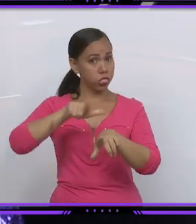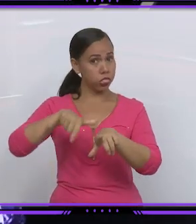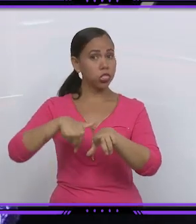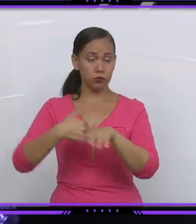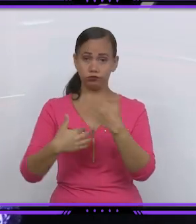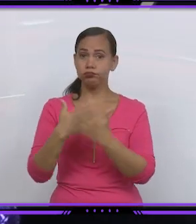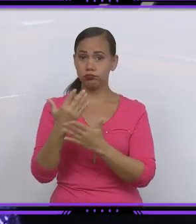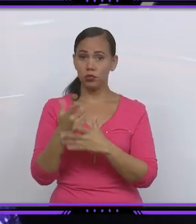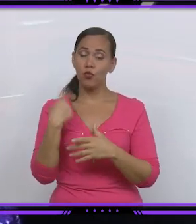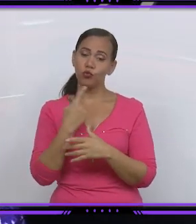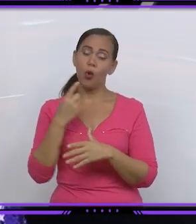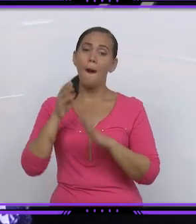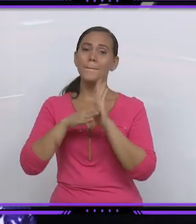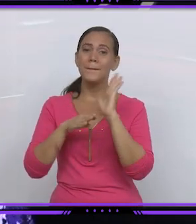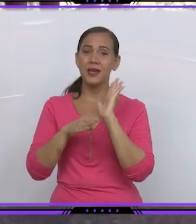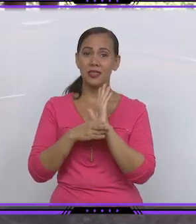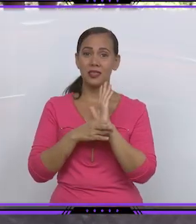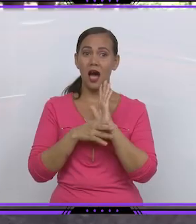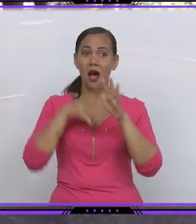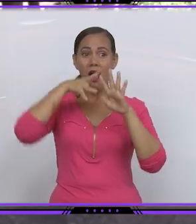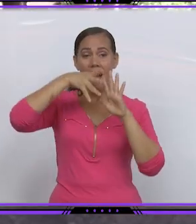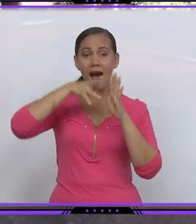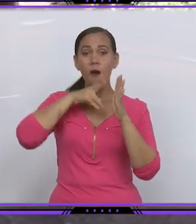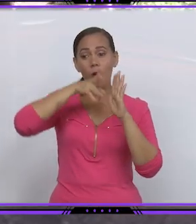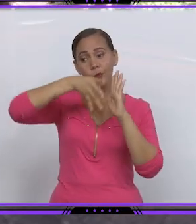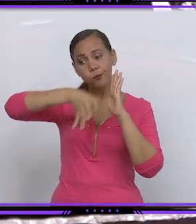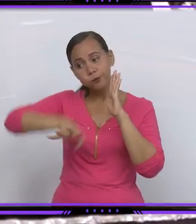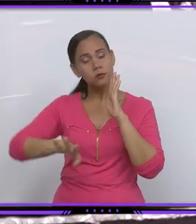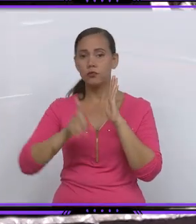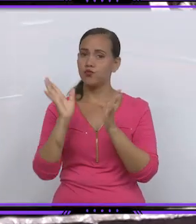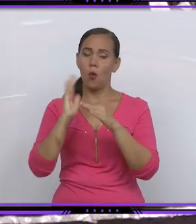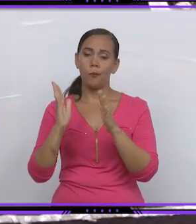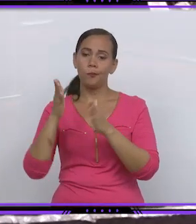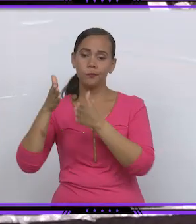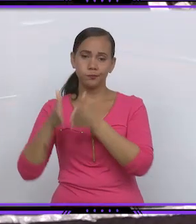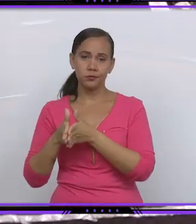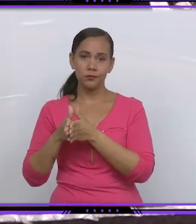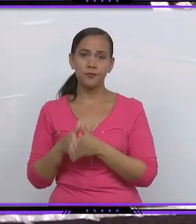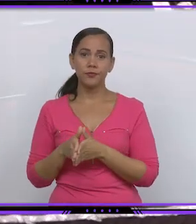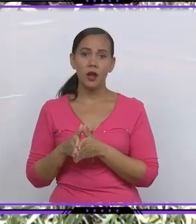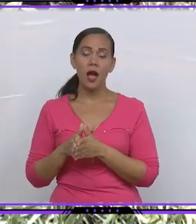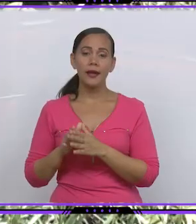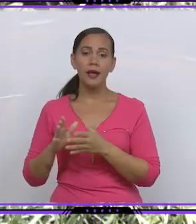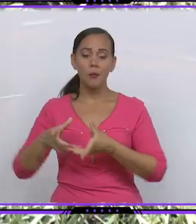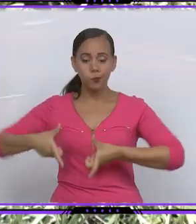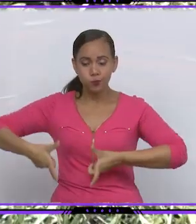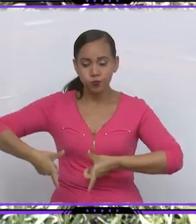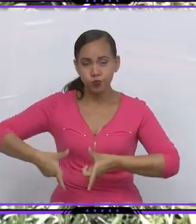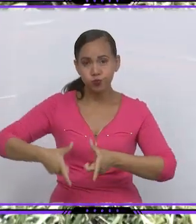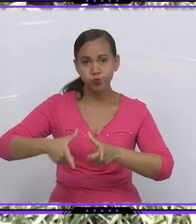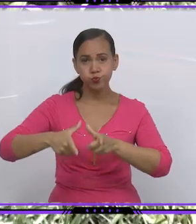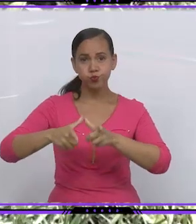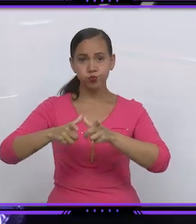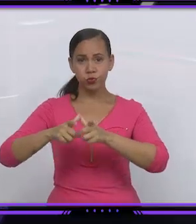algunas medidas para contener la miel que va hacia Playa Larga el agua con miel que va a Playa Larga como es la limpieza de la batea o sea drenar una batea que colecta esa agua con miel